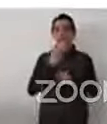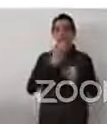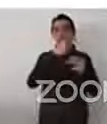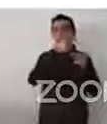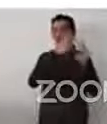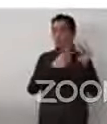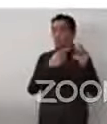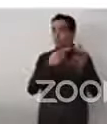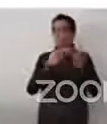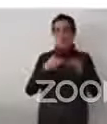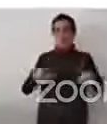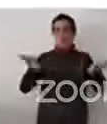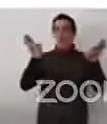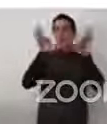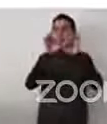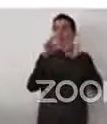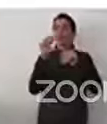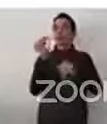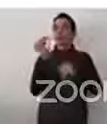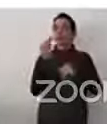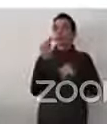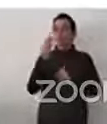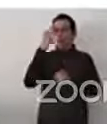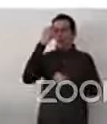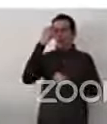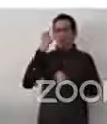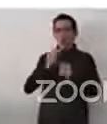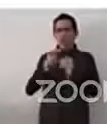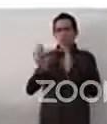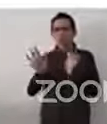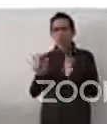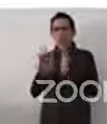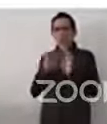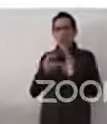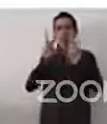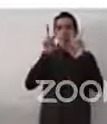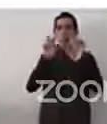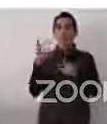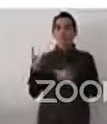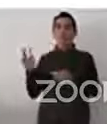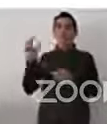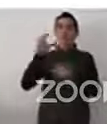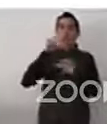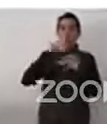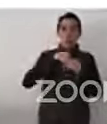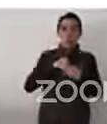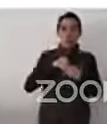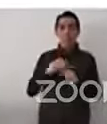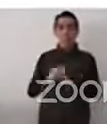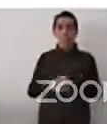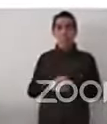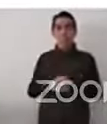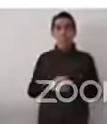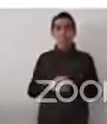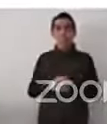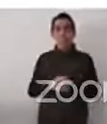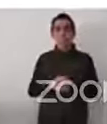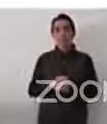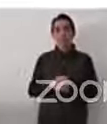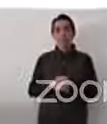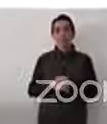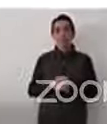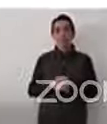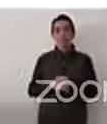además motivan el tema de la inclusión. Cuando tenemos como principios la no